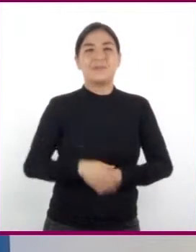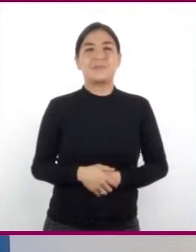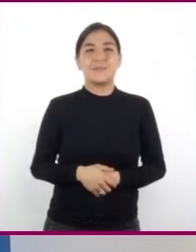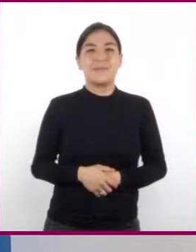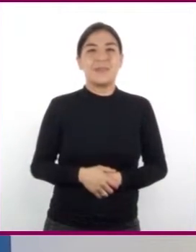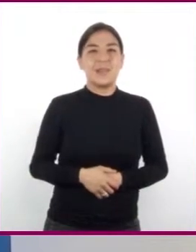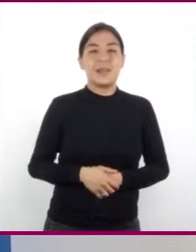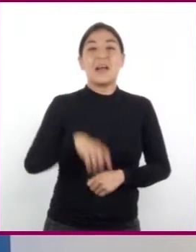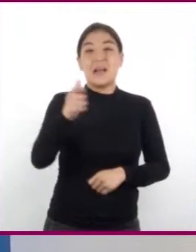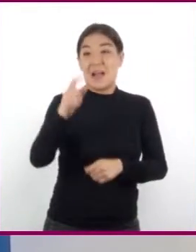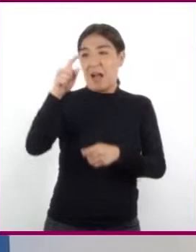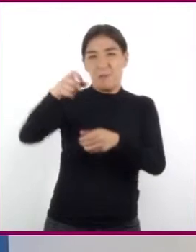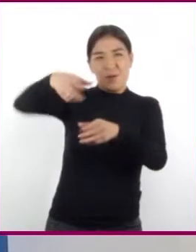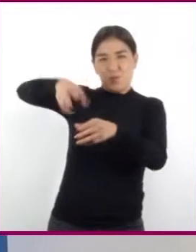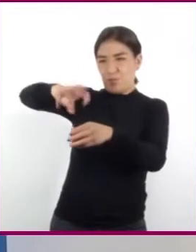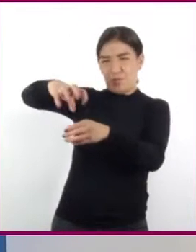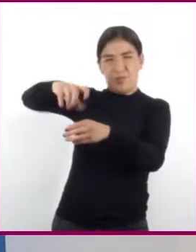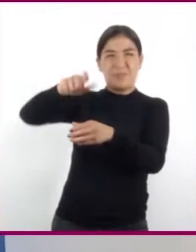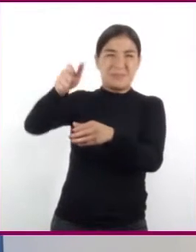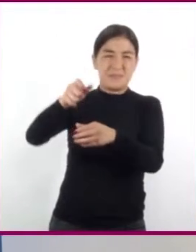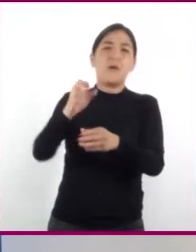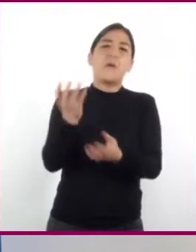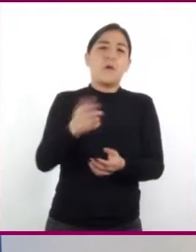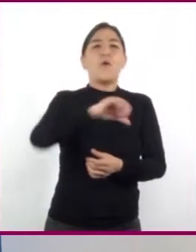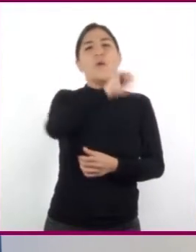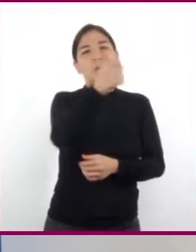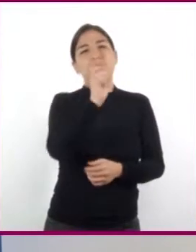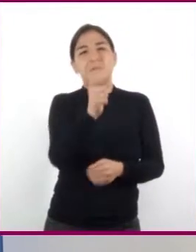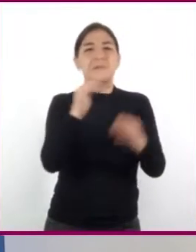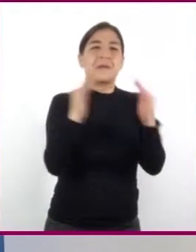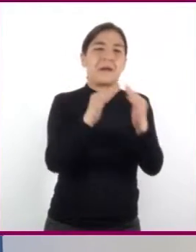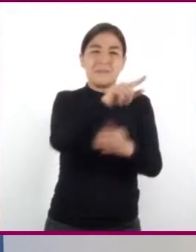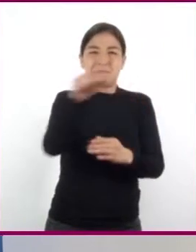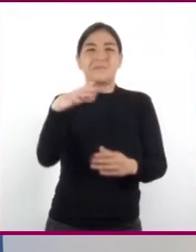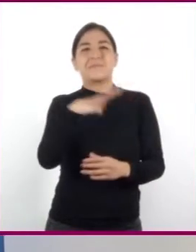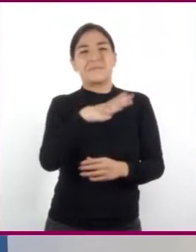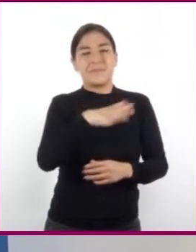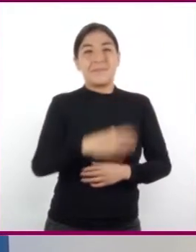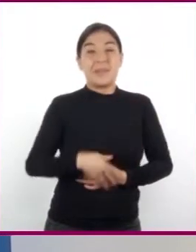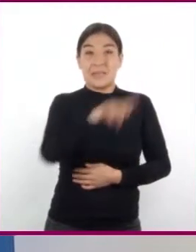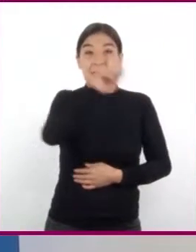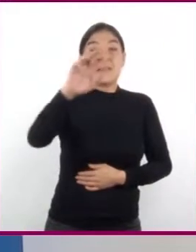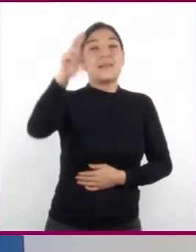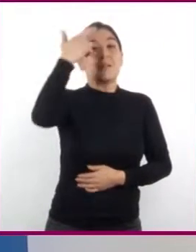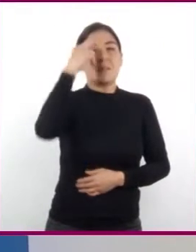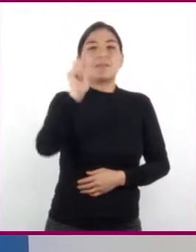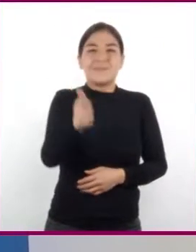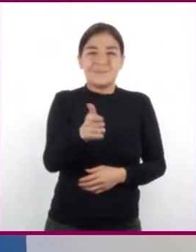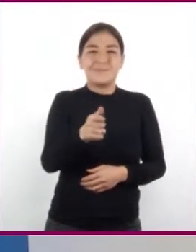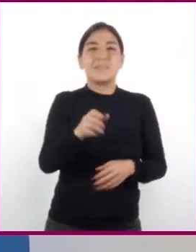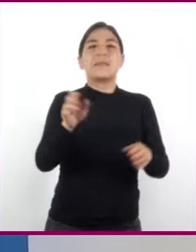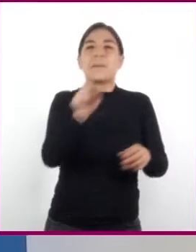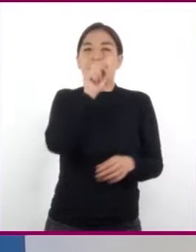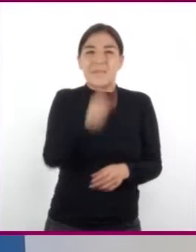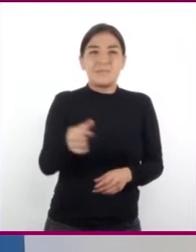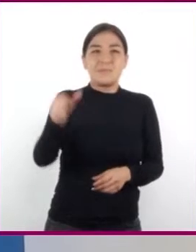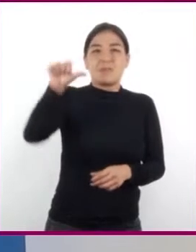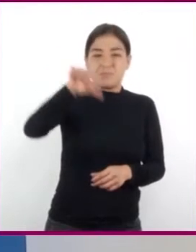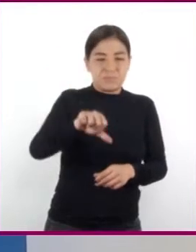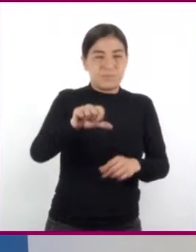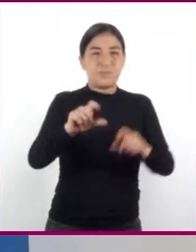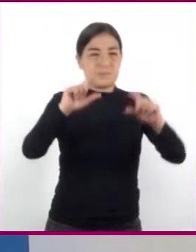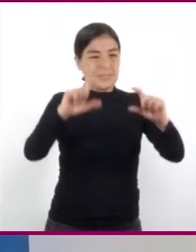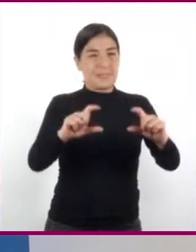usar agua de la llave o de algún recipiente que tengamos en casa, recuerden vertir de la misma agua